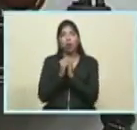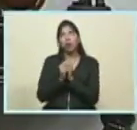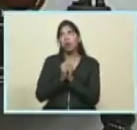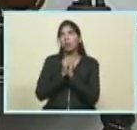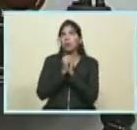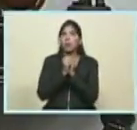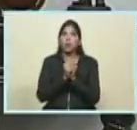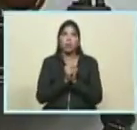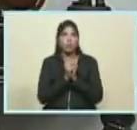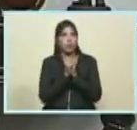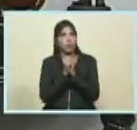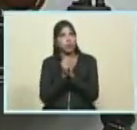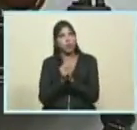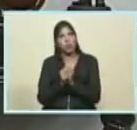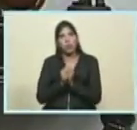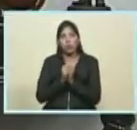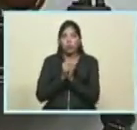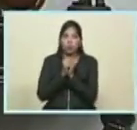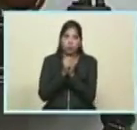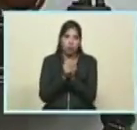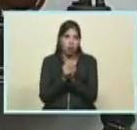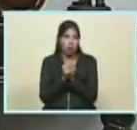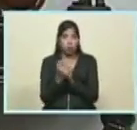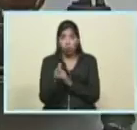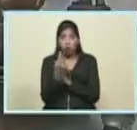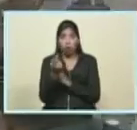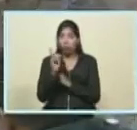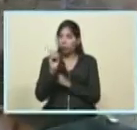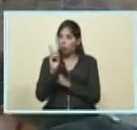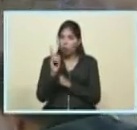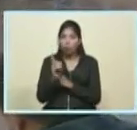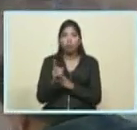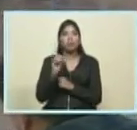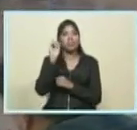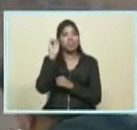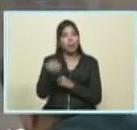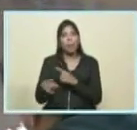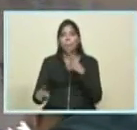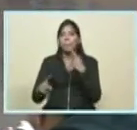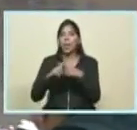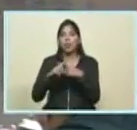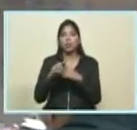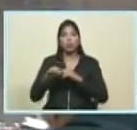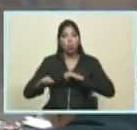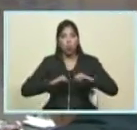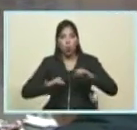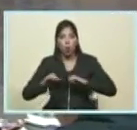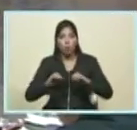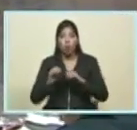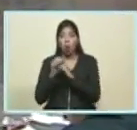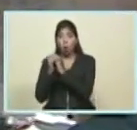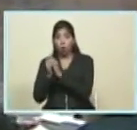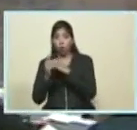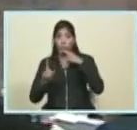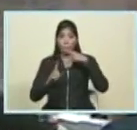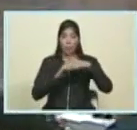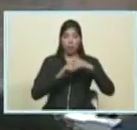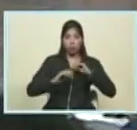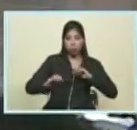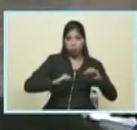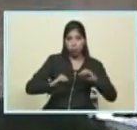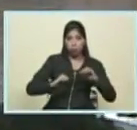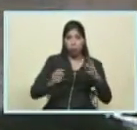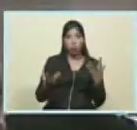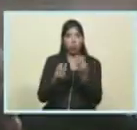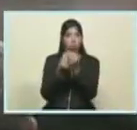en Santa María Madre de Dios no oh Padre nuestro que estás en los cielos no oración y acción porque el amor